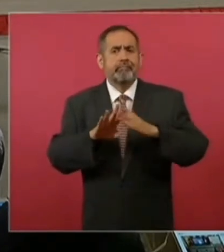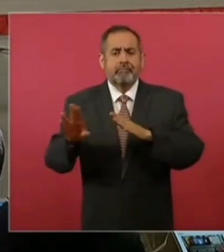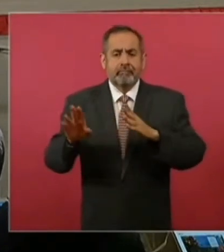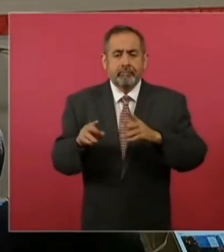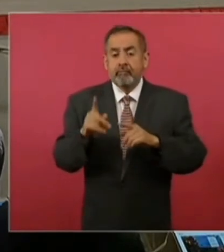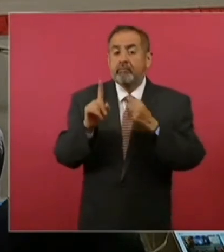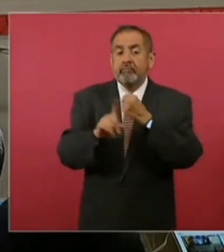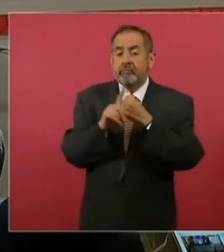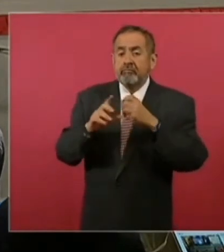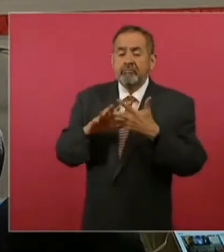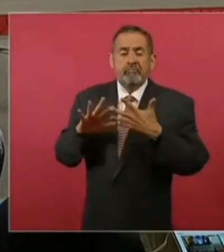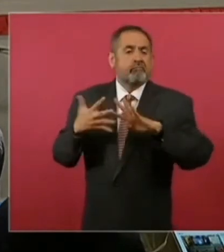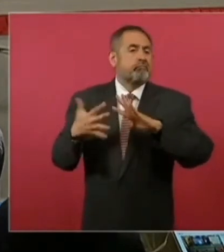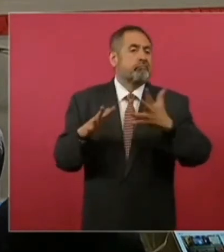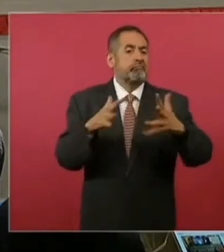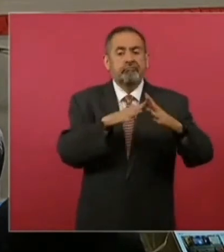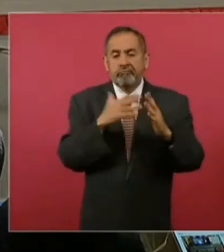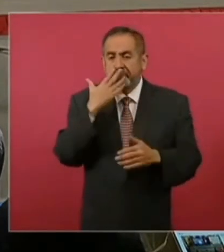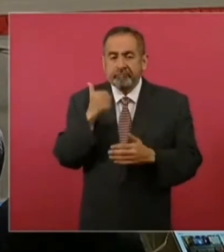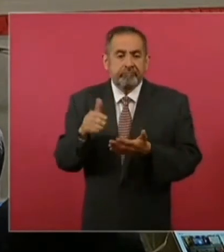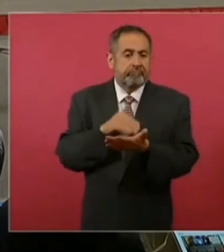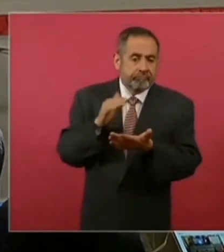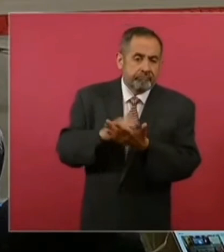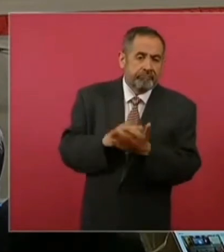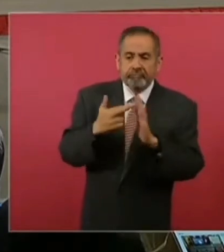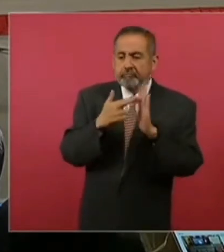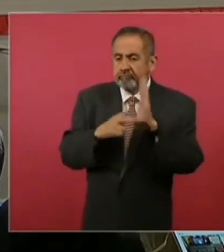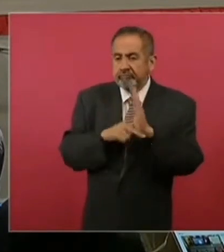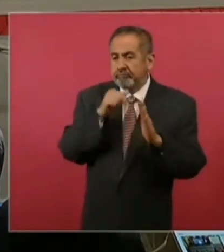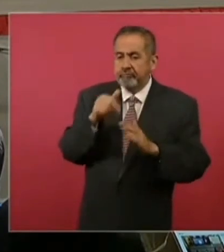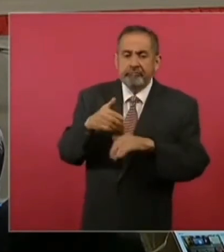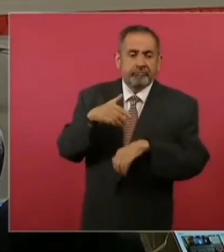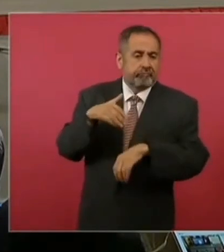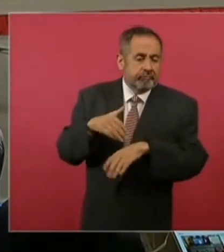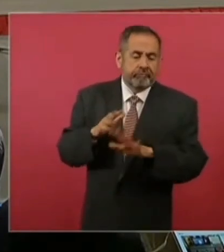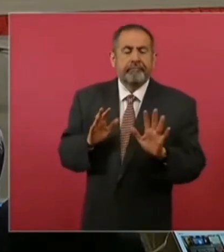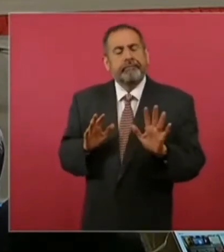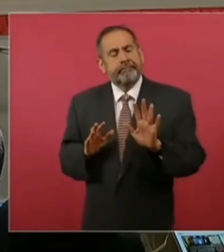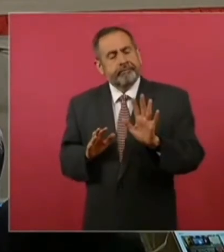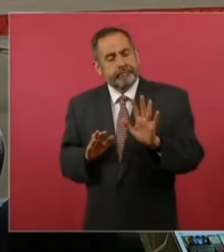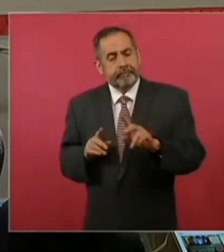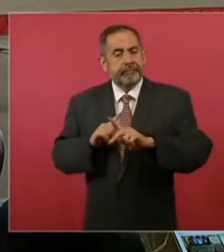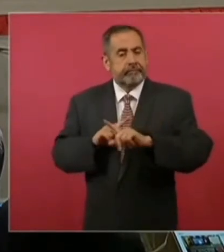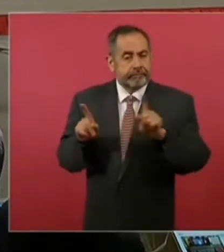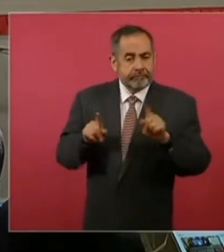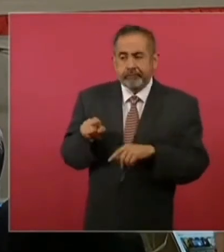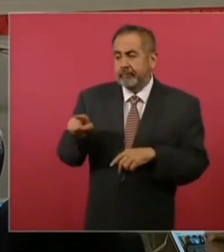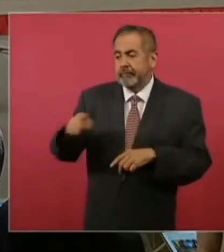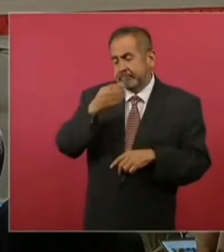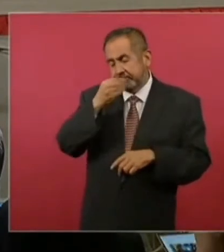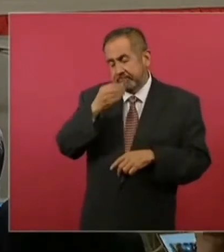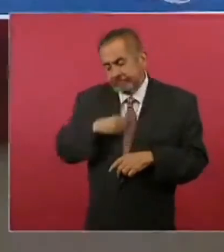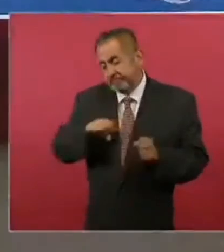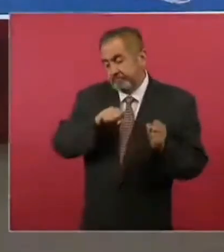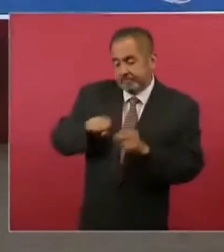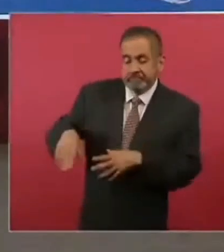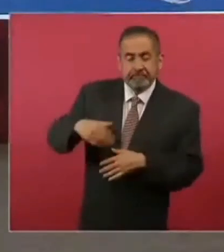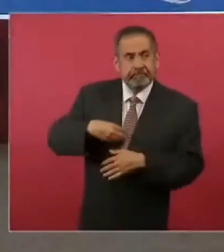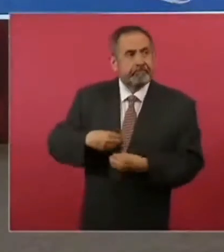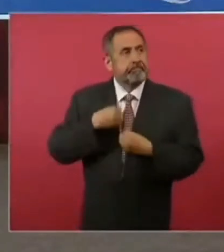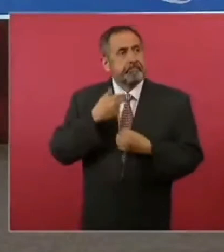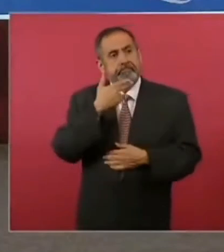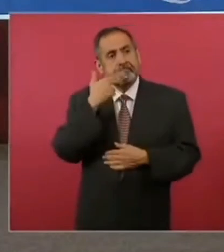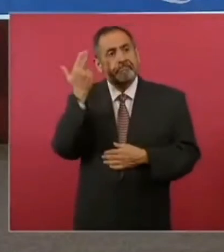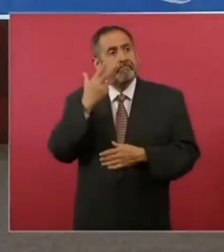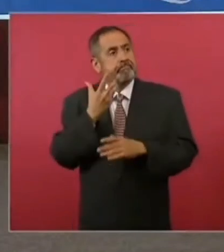desordenada, el problema es que sea irregular y fuera de la norma, que sea forzada, que a una persona no le quede de otra más que arriesgar su vida